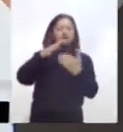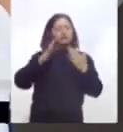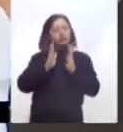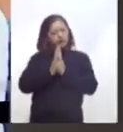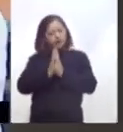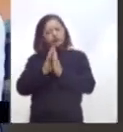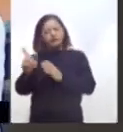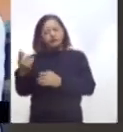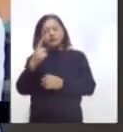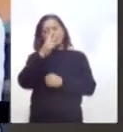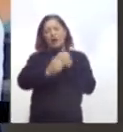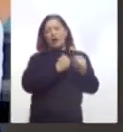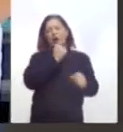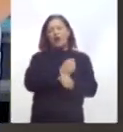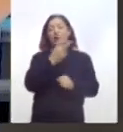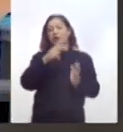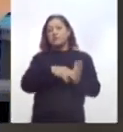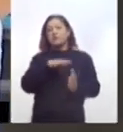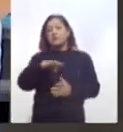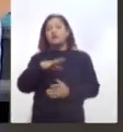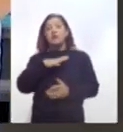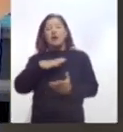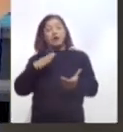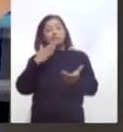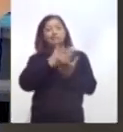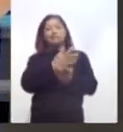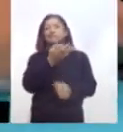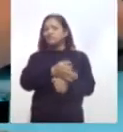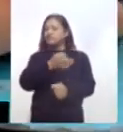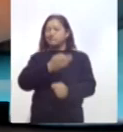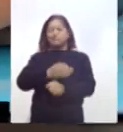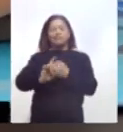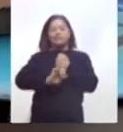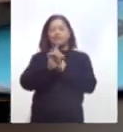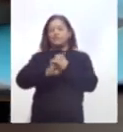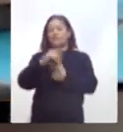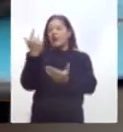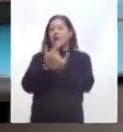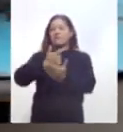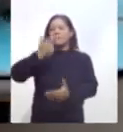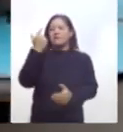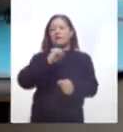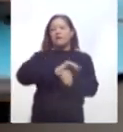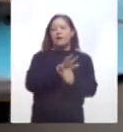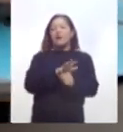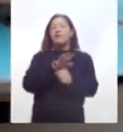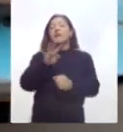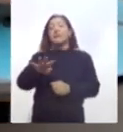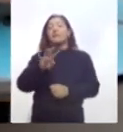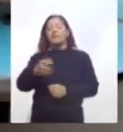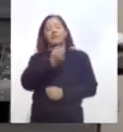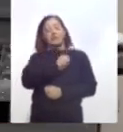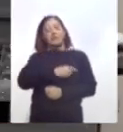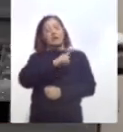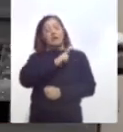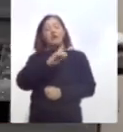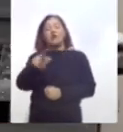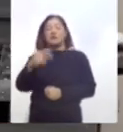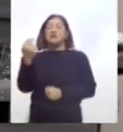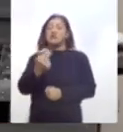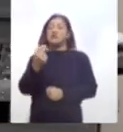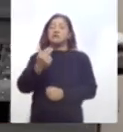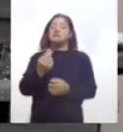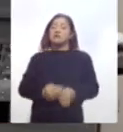Declaración Anual 2019, pues destacó que en medio de la crisis sanitaria que se vive por el coronavirus, es importante contar con los recursos